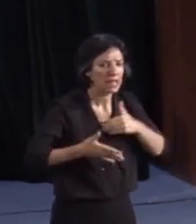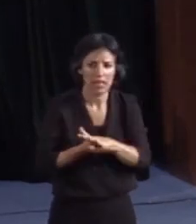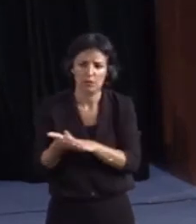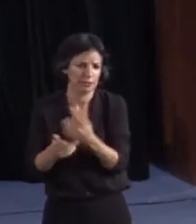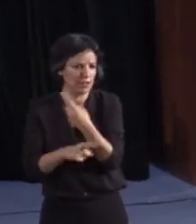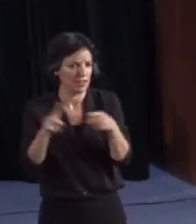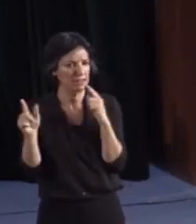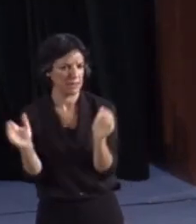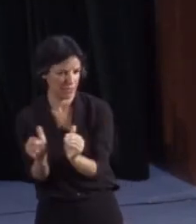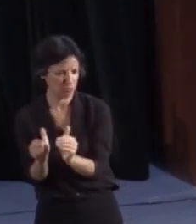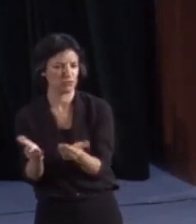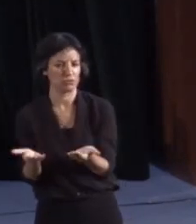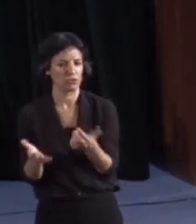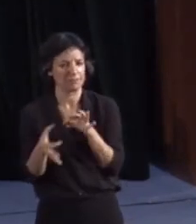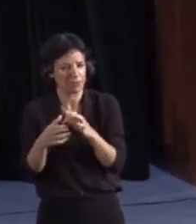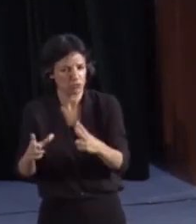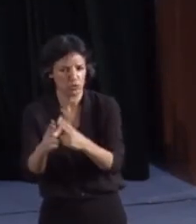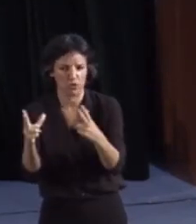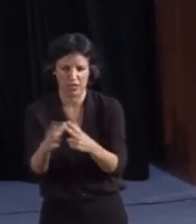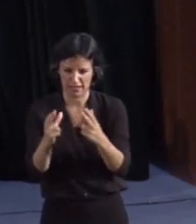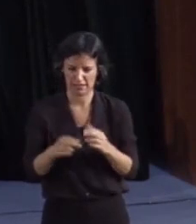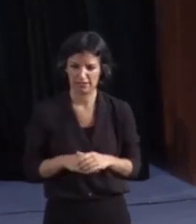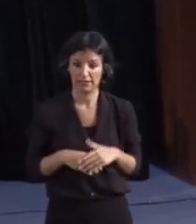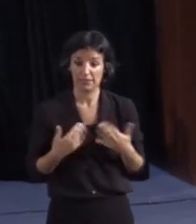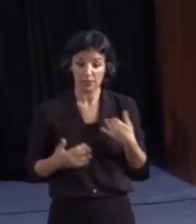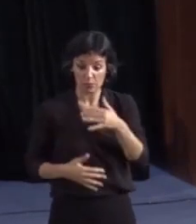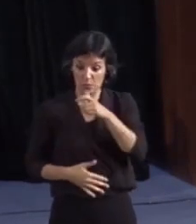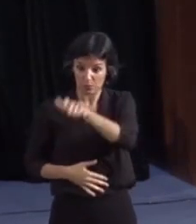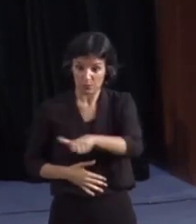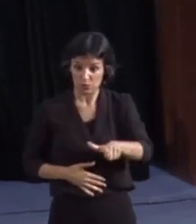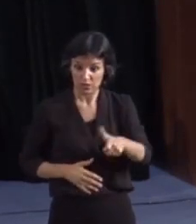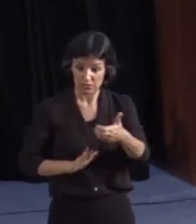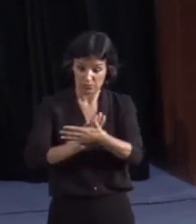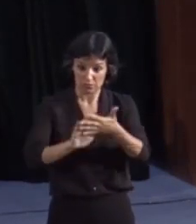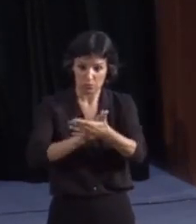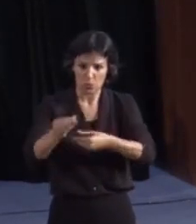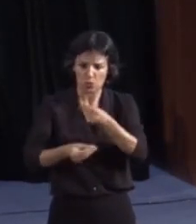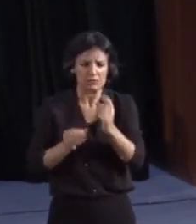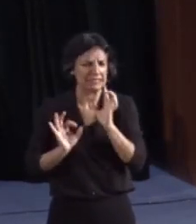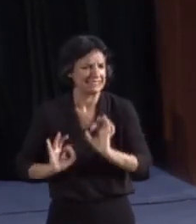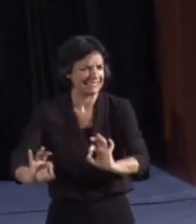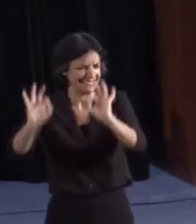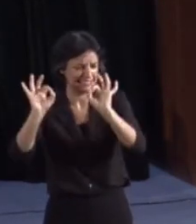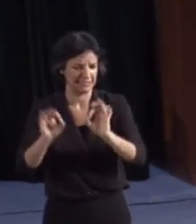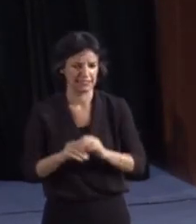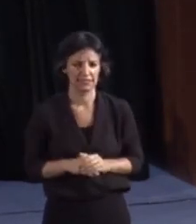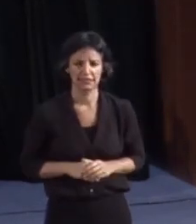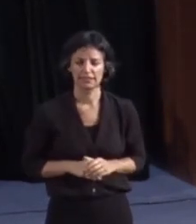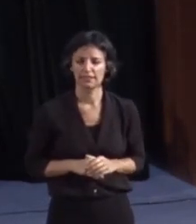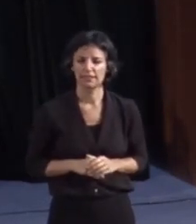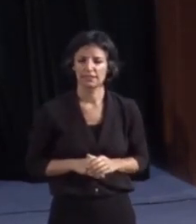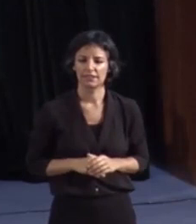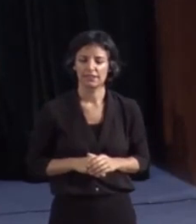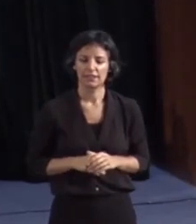y por las especiales características de sus destinatarios. Es una lengua que incorpora un desapercibido, como he dicho,